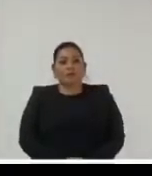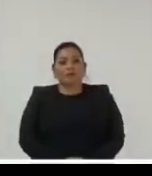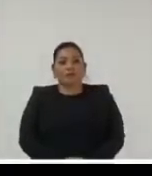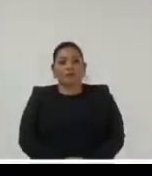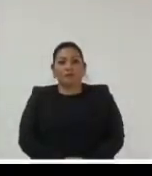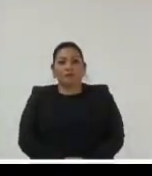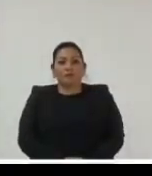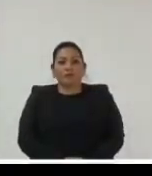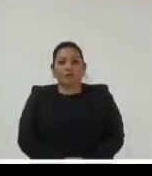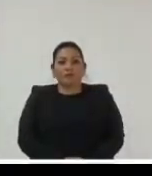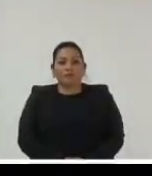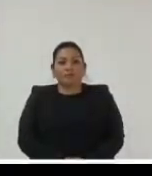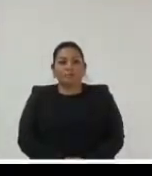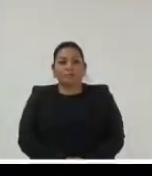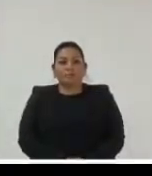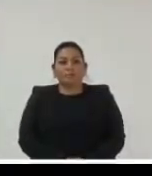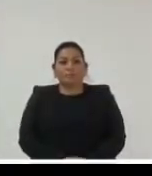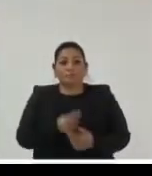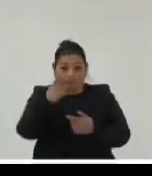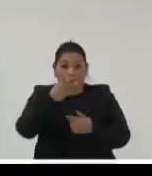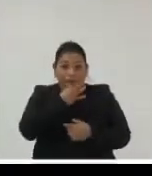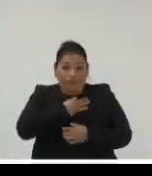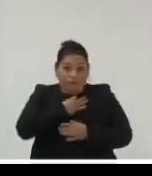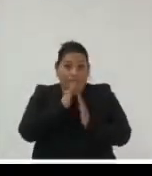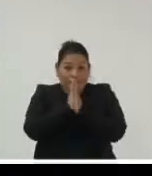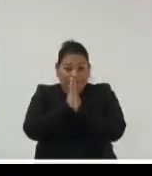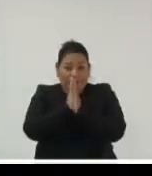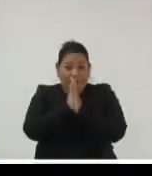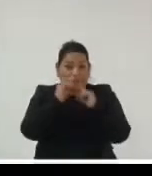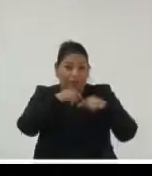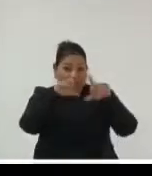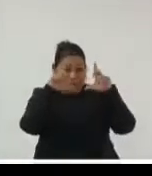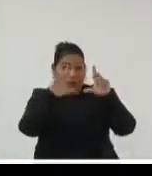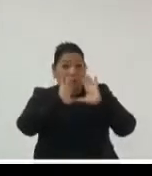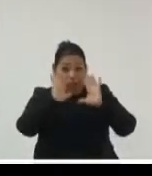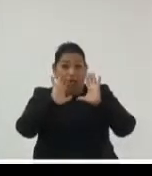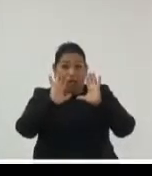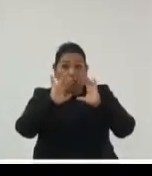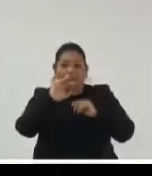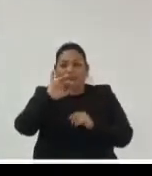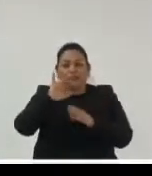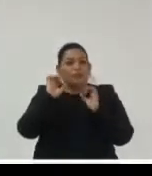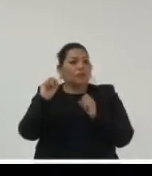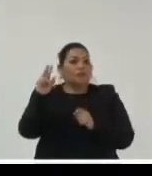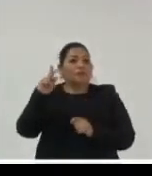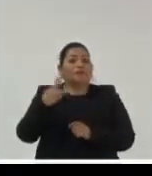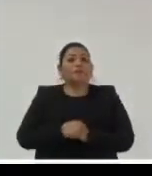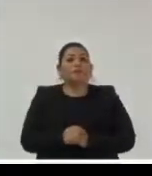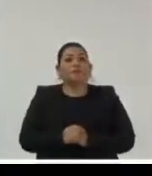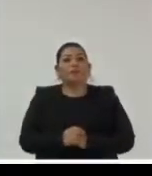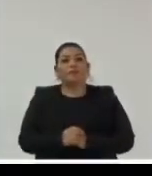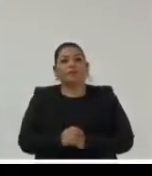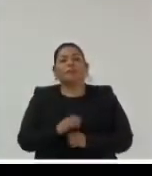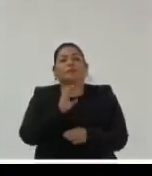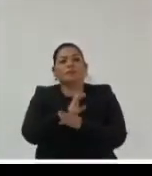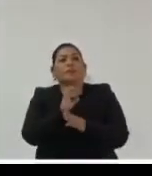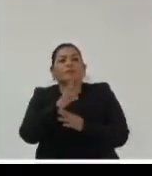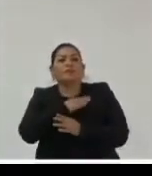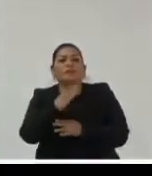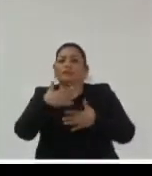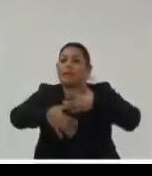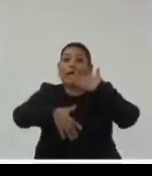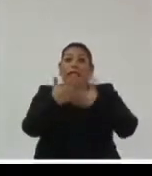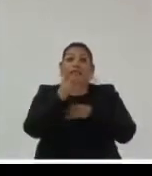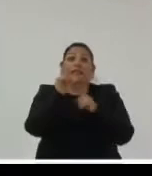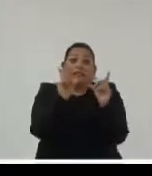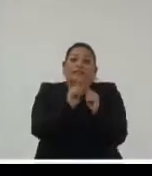ilustrar un poquito mis ideas me indican si están viendo en este momento la presentación perfecto ok entonces bueno son 15